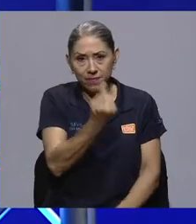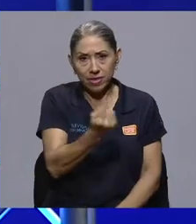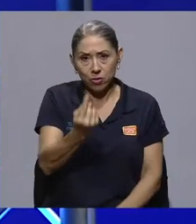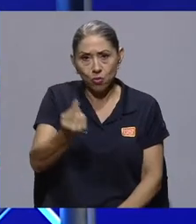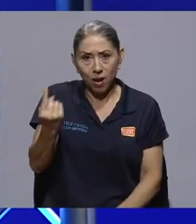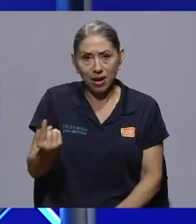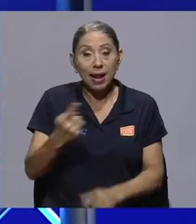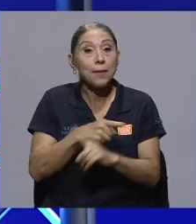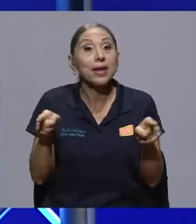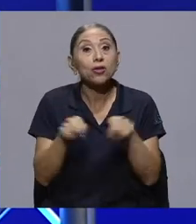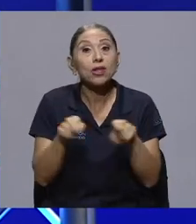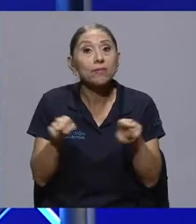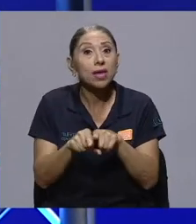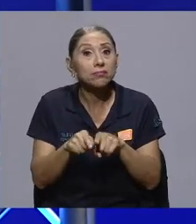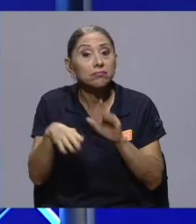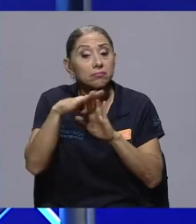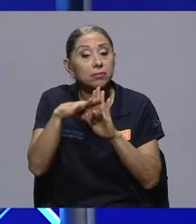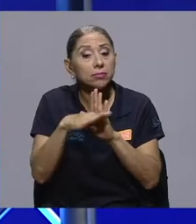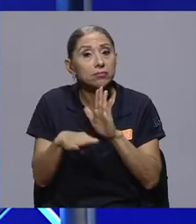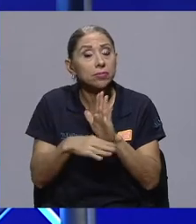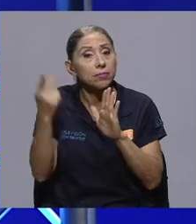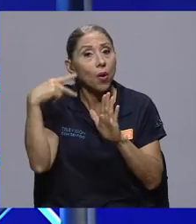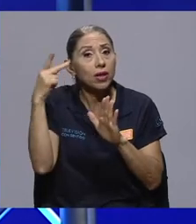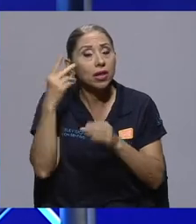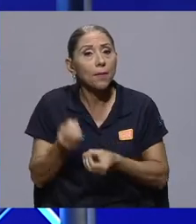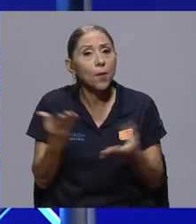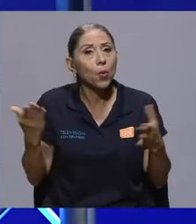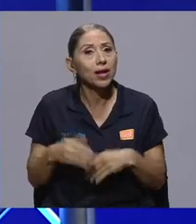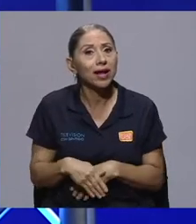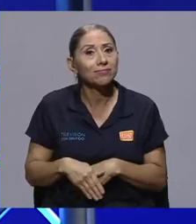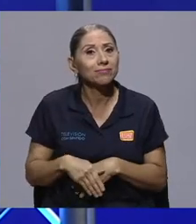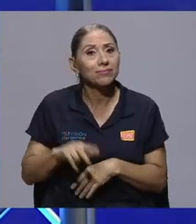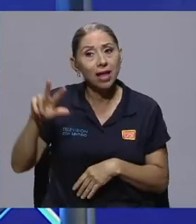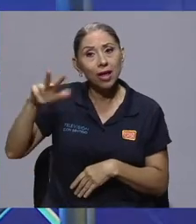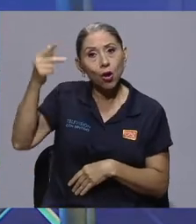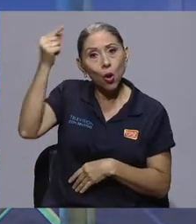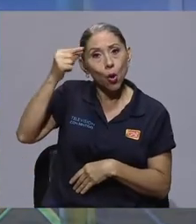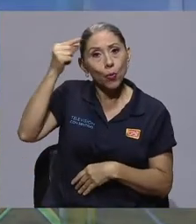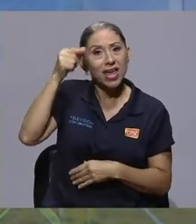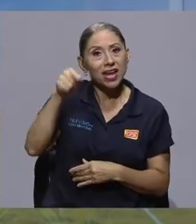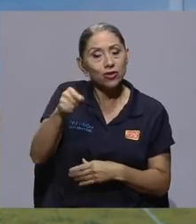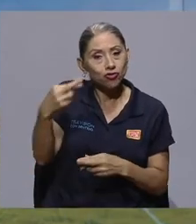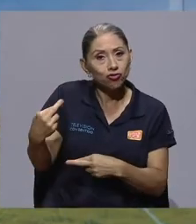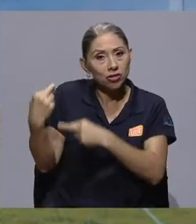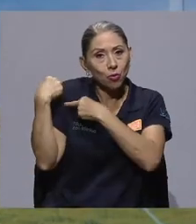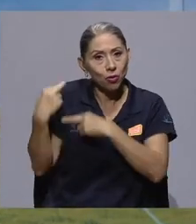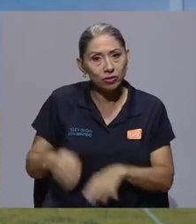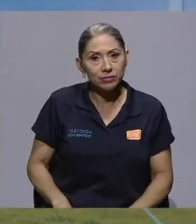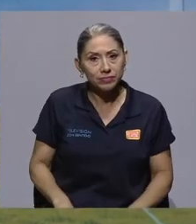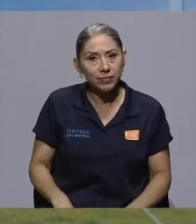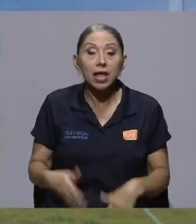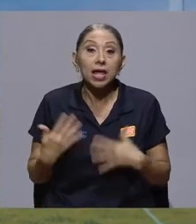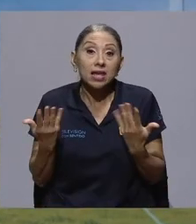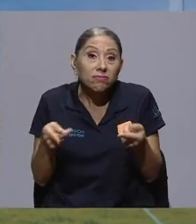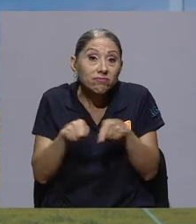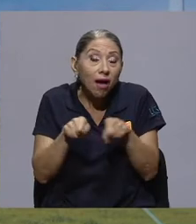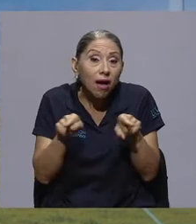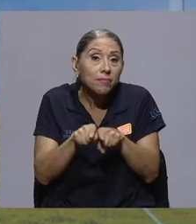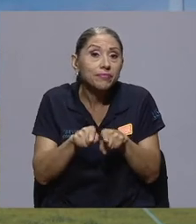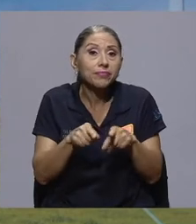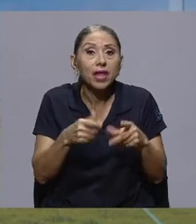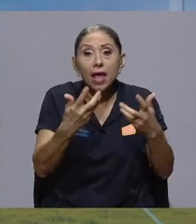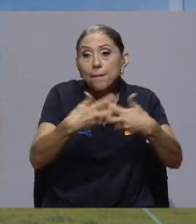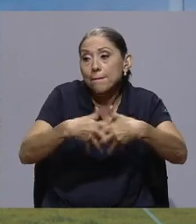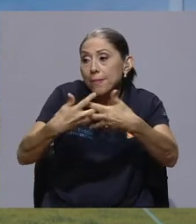pero también de la política pública, es decir, la responsabilidad de los gobiernos y por supuesto de las empresas y las